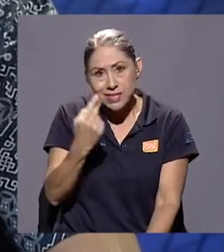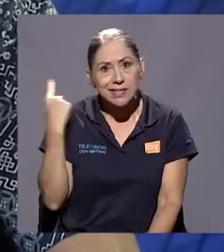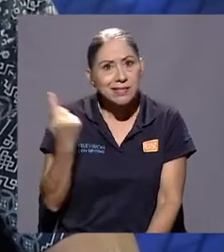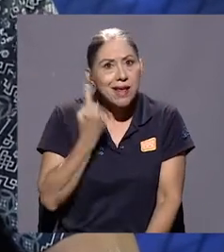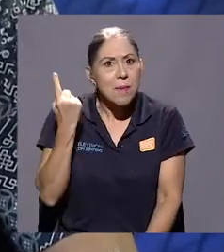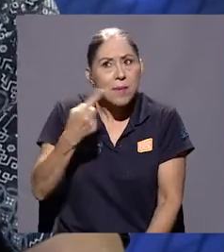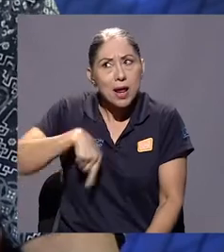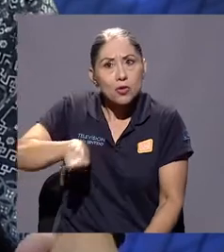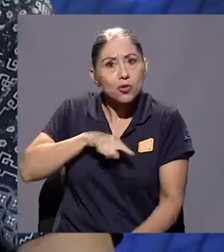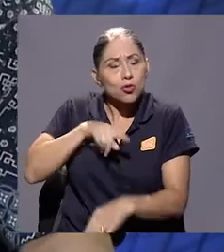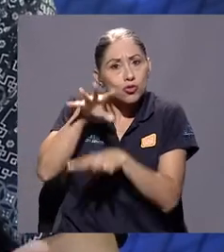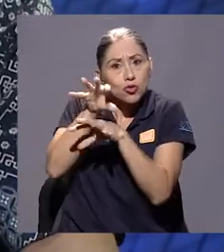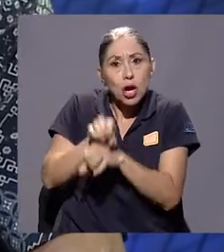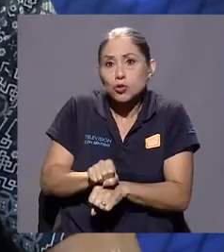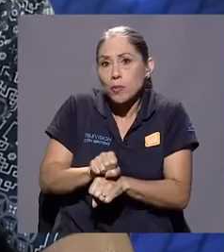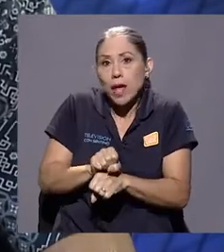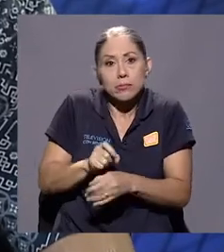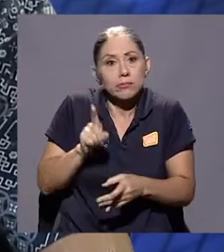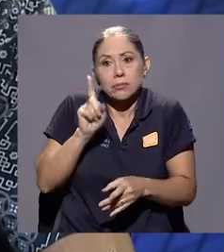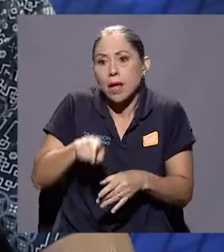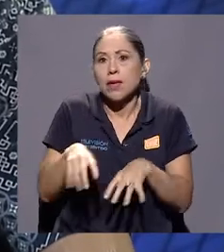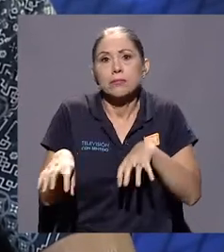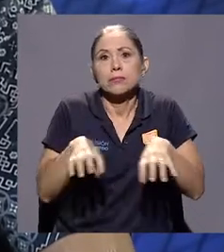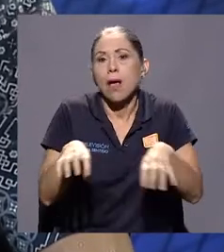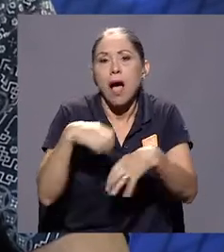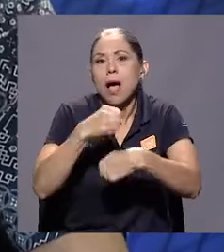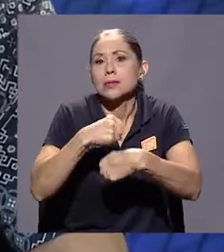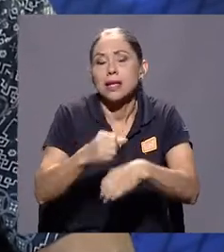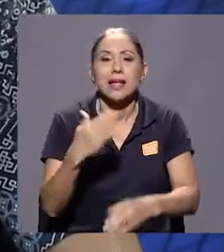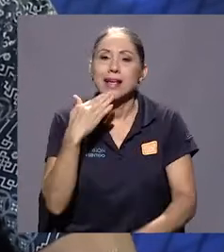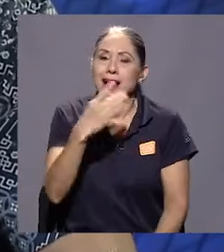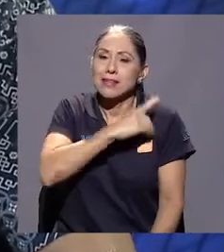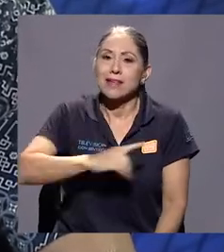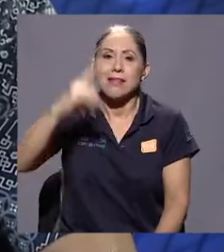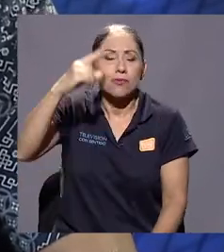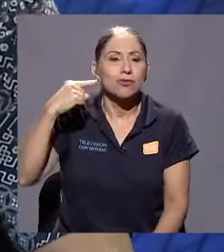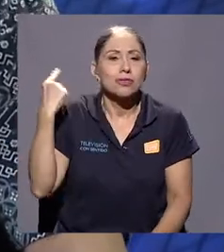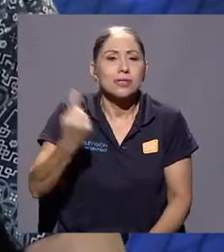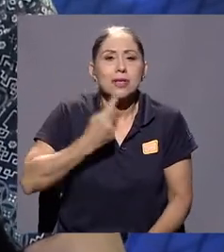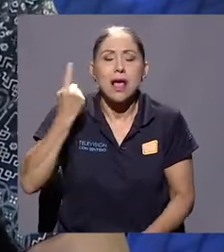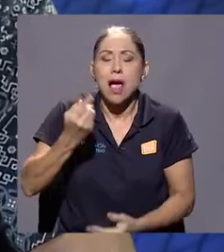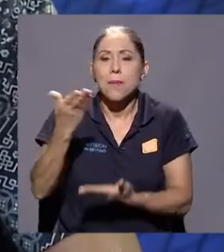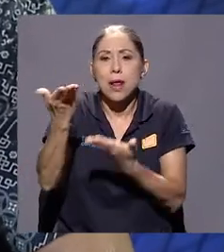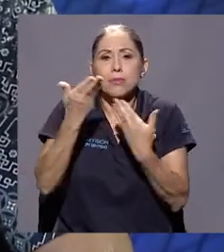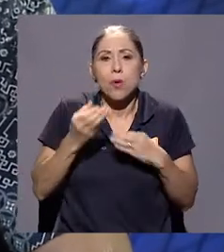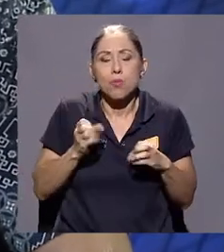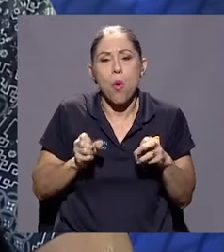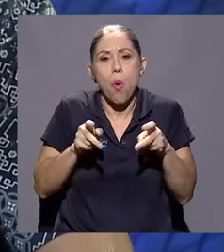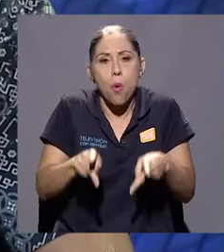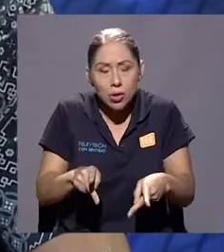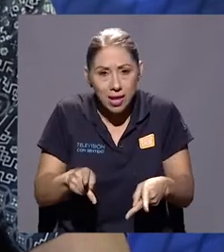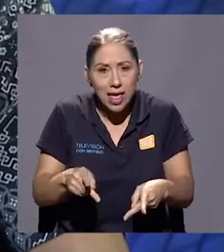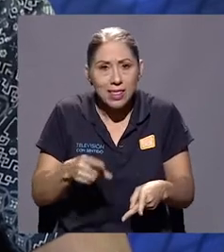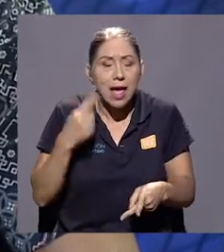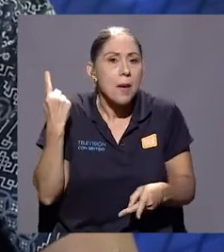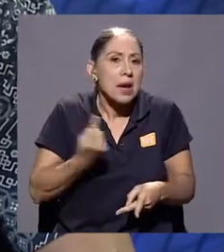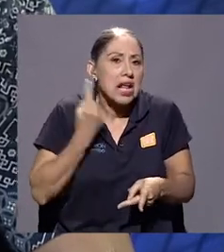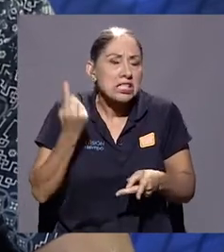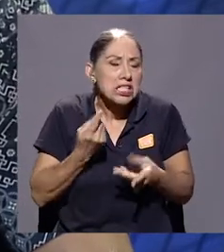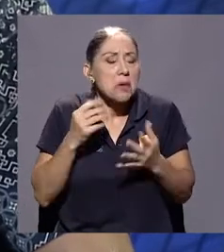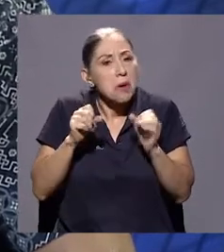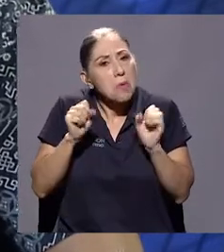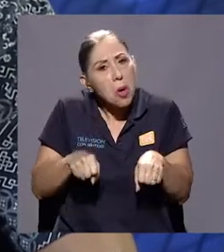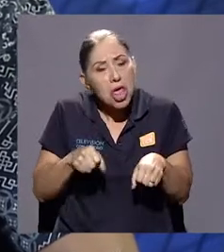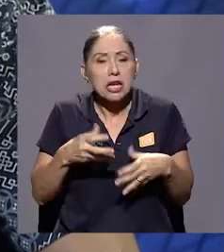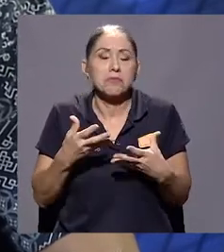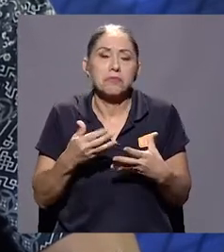acostumbraron a que lo que viene hay que hacer. Gracias a Dios siempre por la oportunidad, para siempre ser el mérito de lo